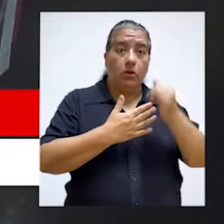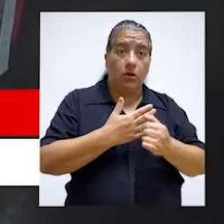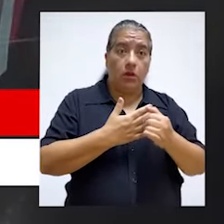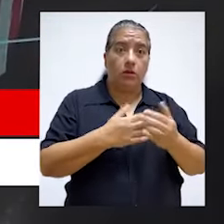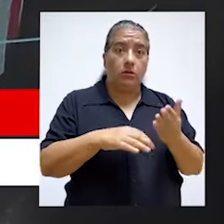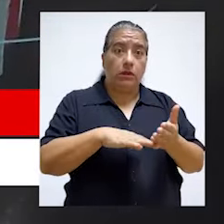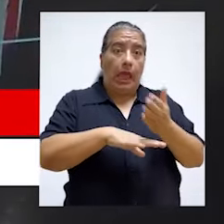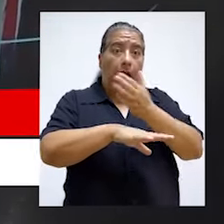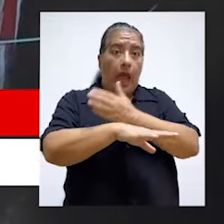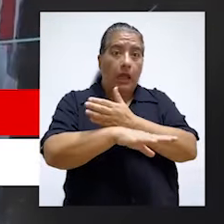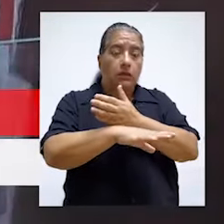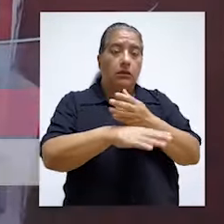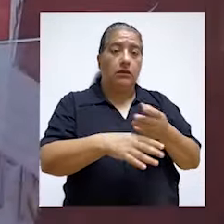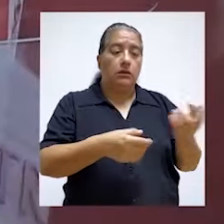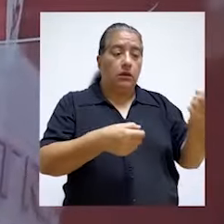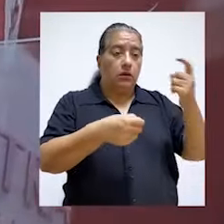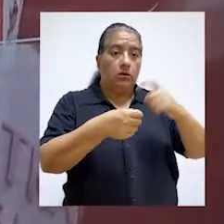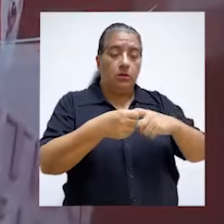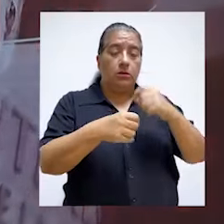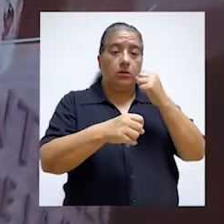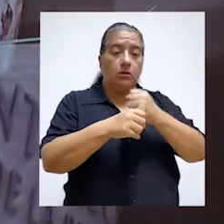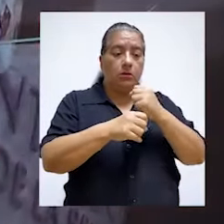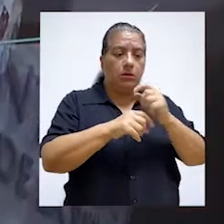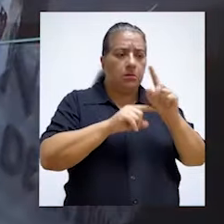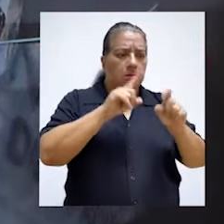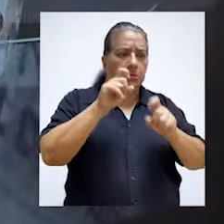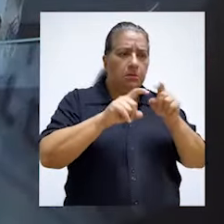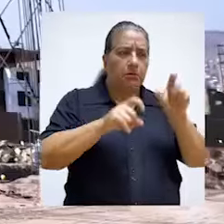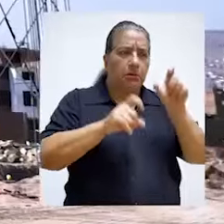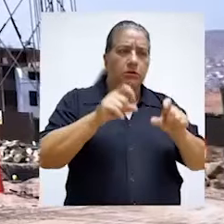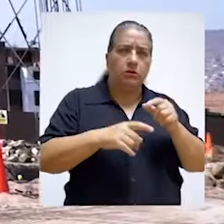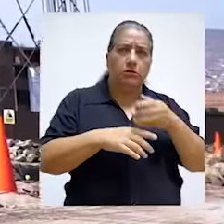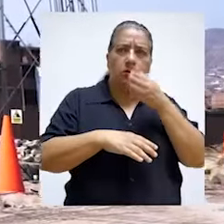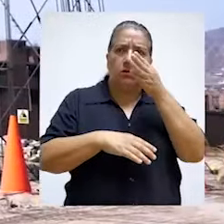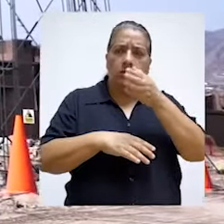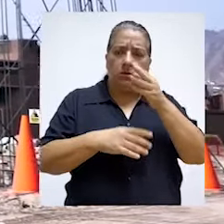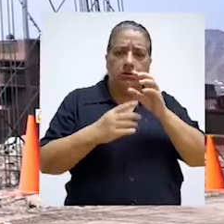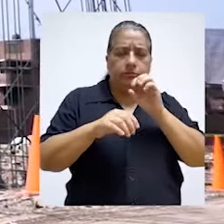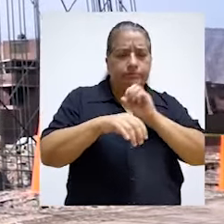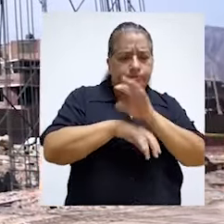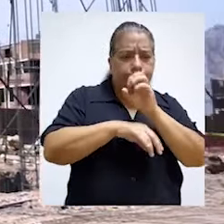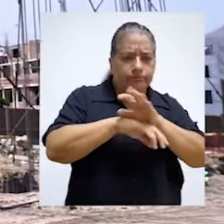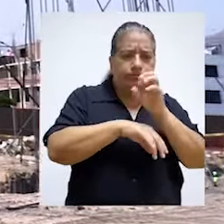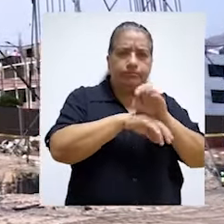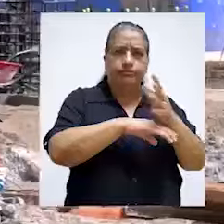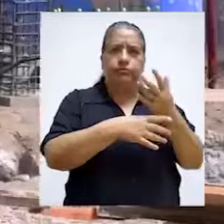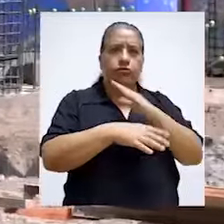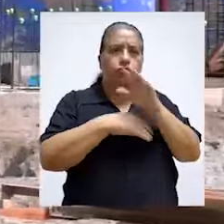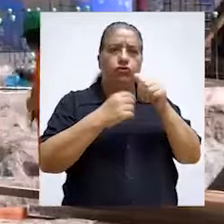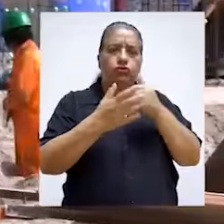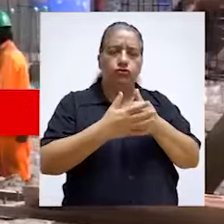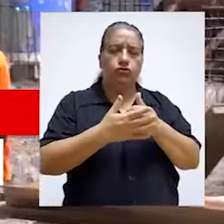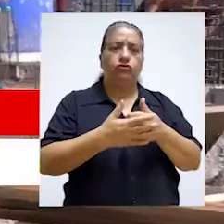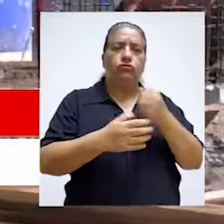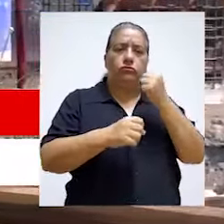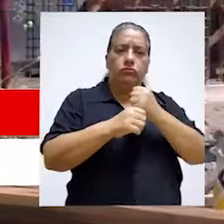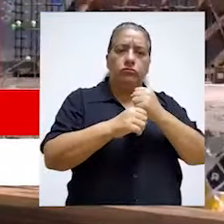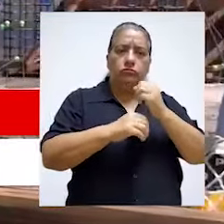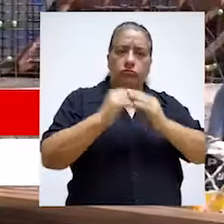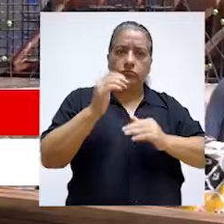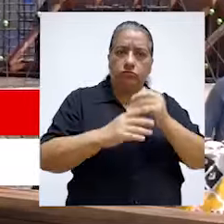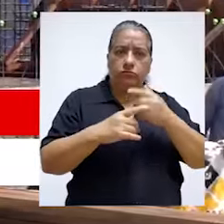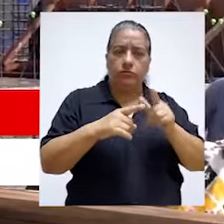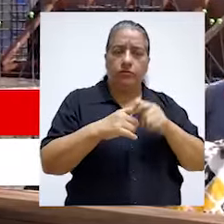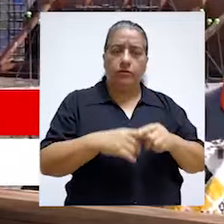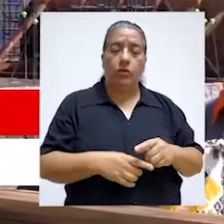técnicos, pero además tenemos algunas ejecutoras que nos llaman la atención. Uno de cada cinco proyectos de ejecutoras como el